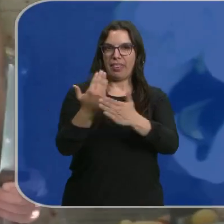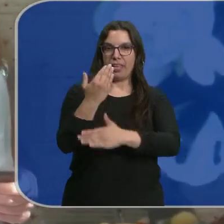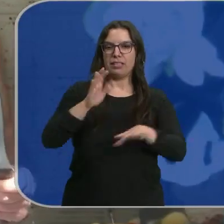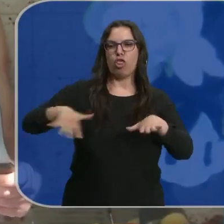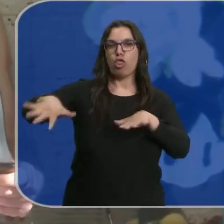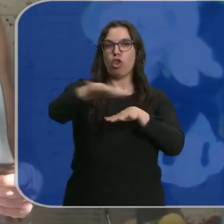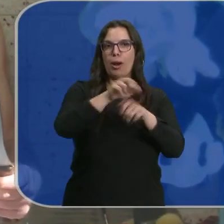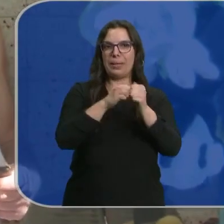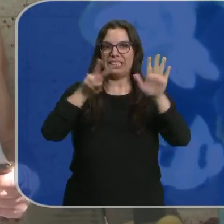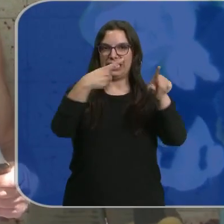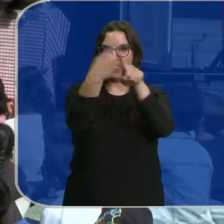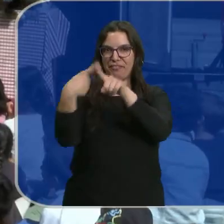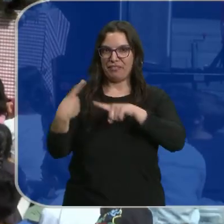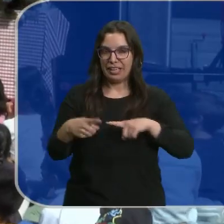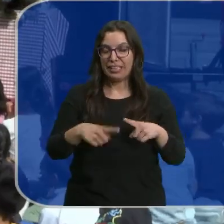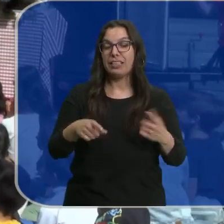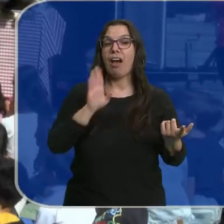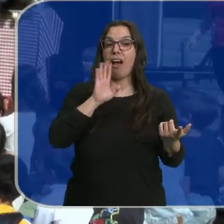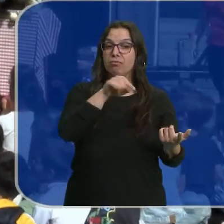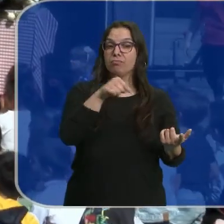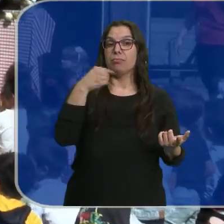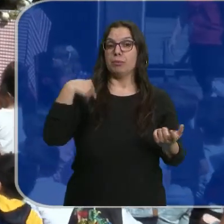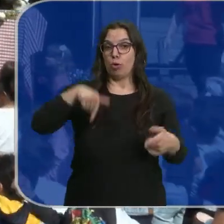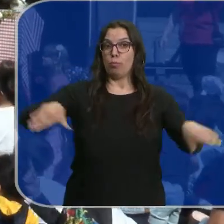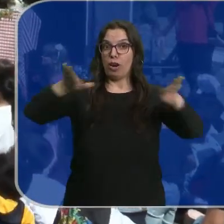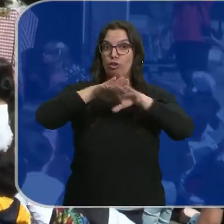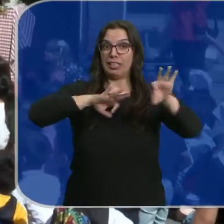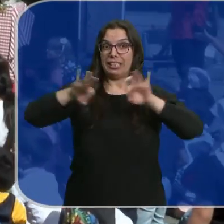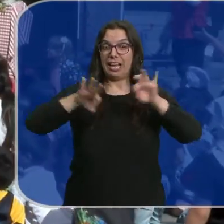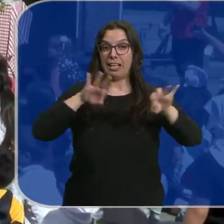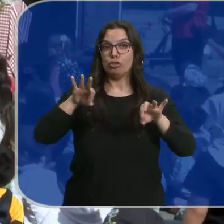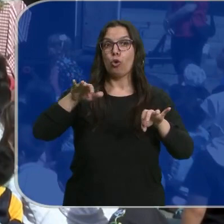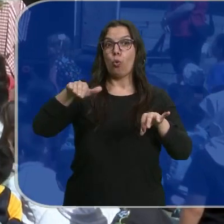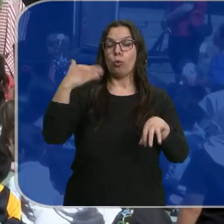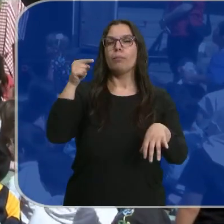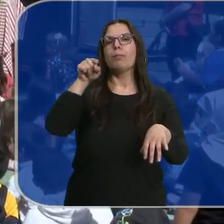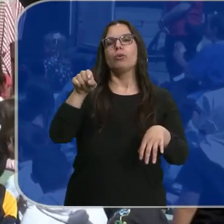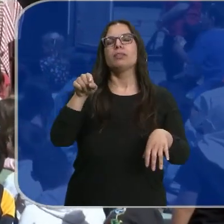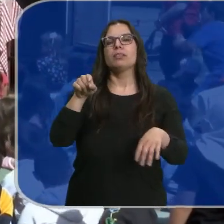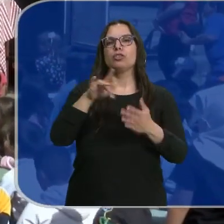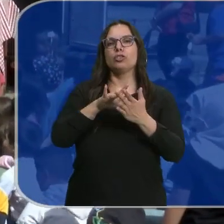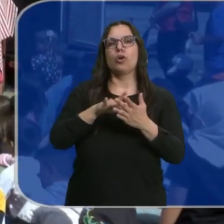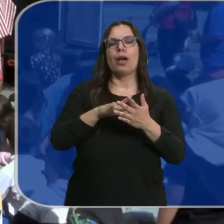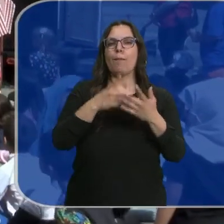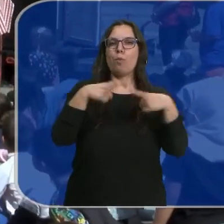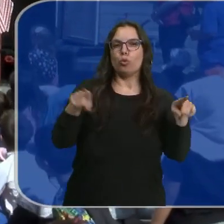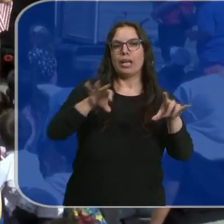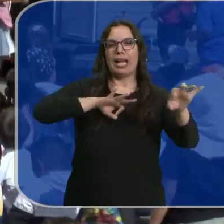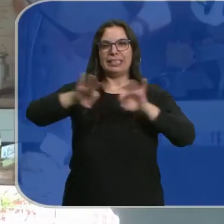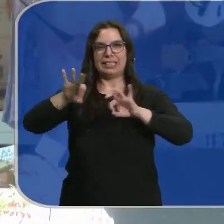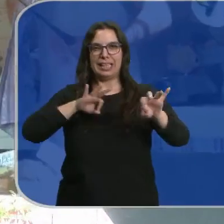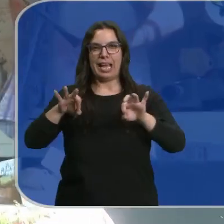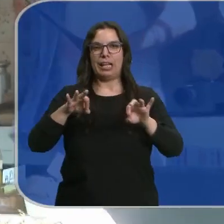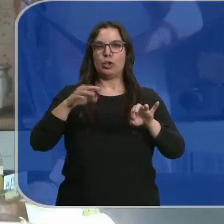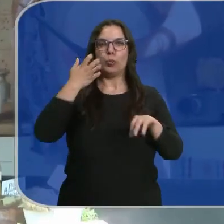27 ubicaciones diferentes. Y como decías, en el Teatro Juan Bravo también sesión inaugural con un innovador espectáculo de música y teatro, Carre